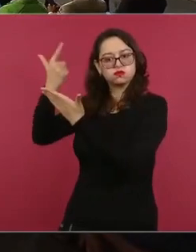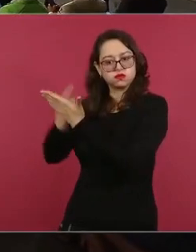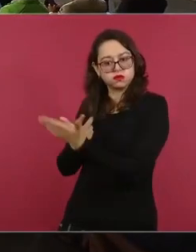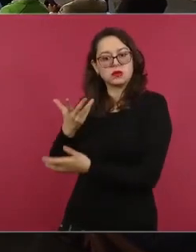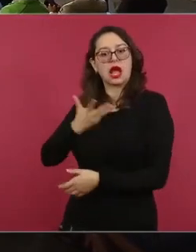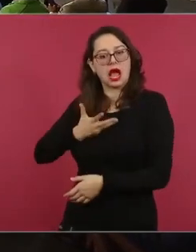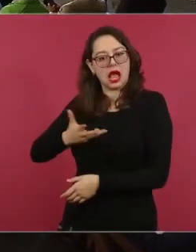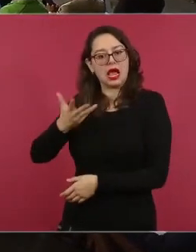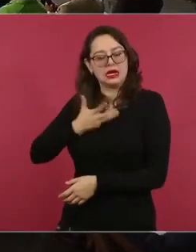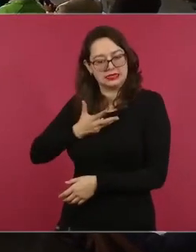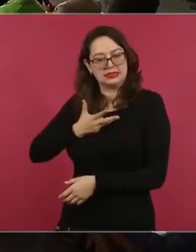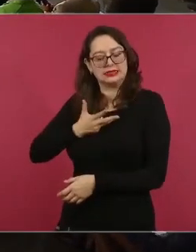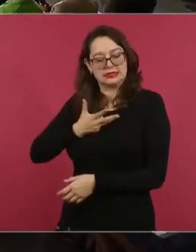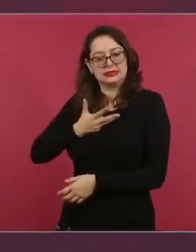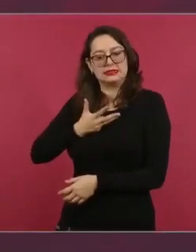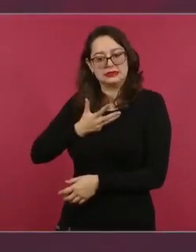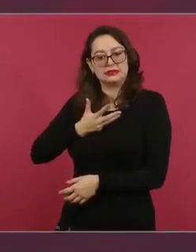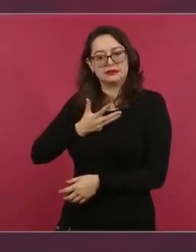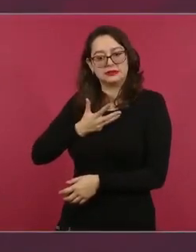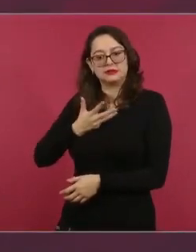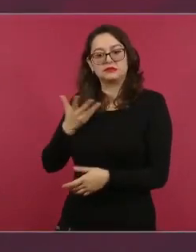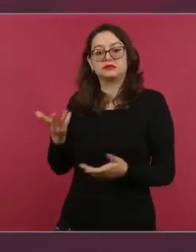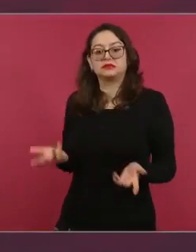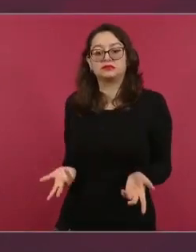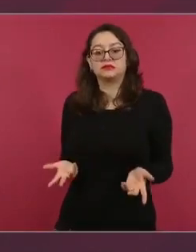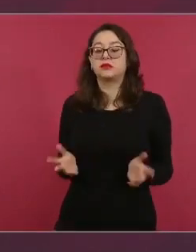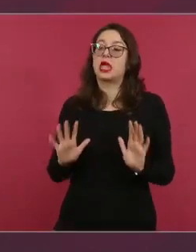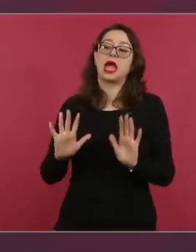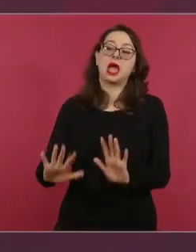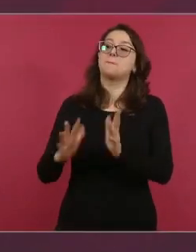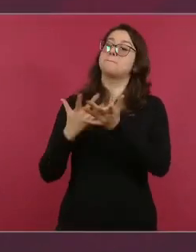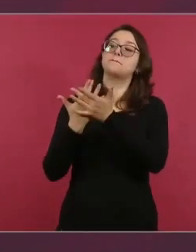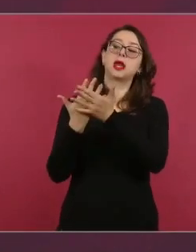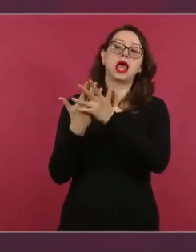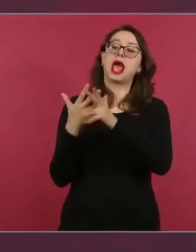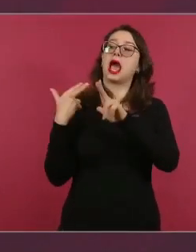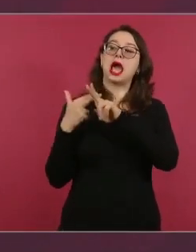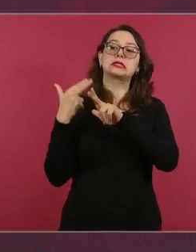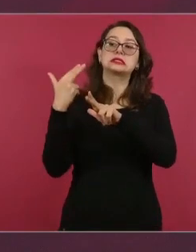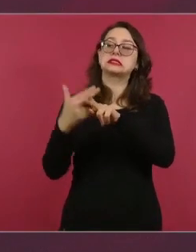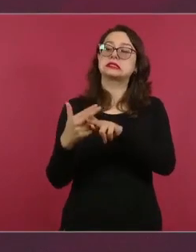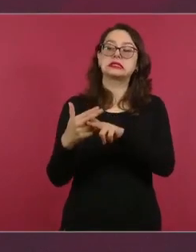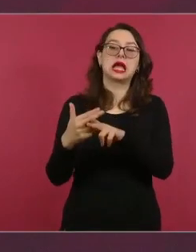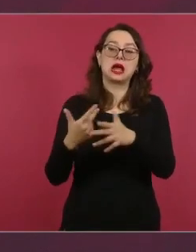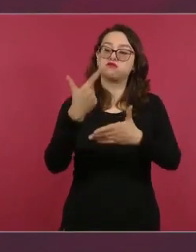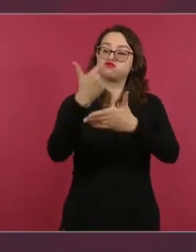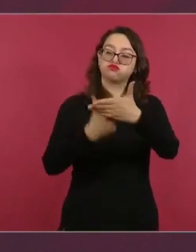pero no se va a esperar a terminar el censo.